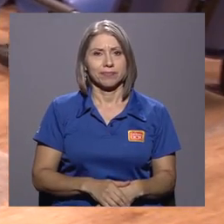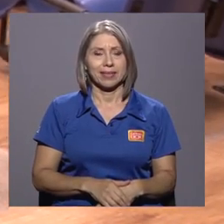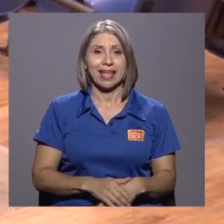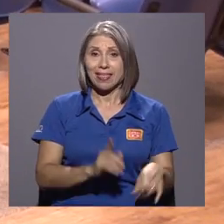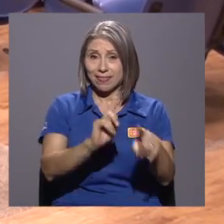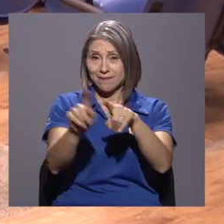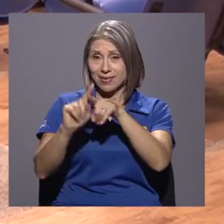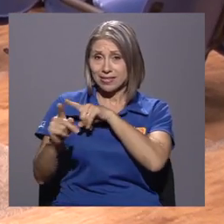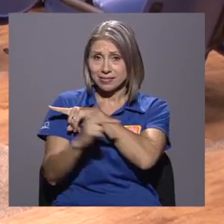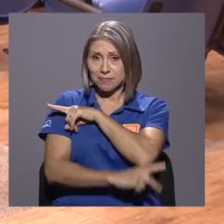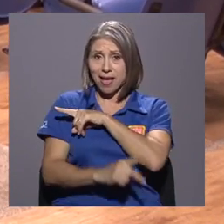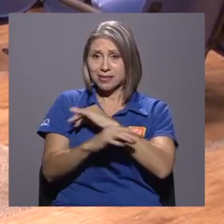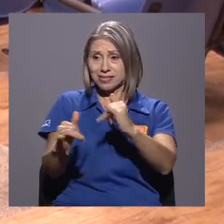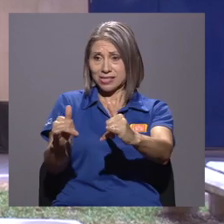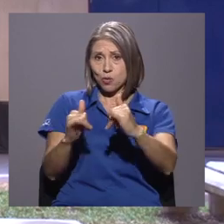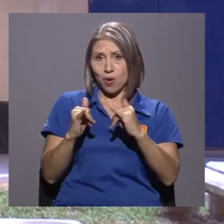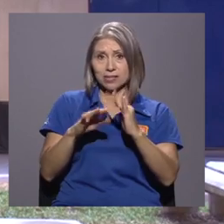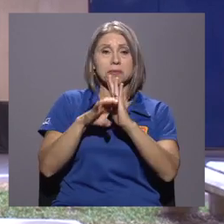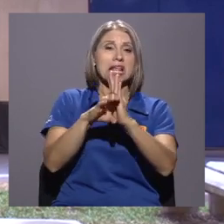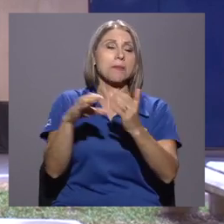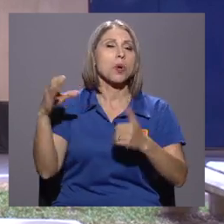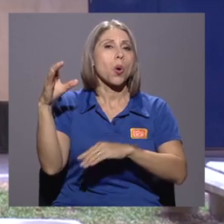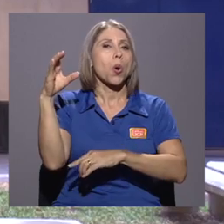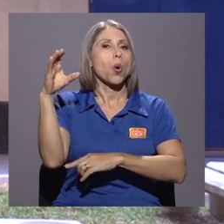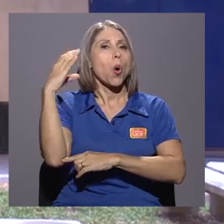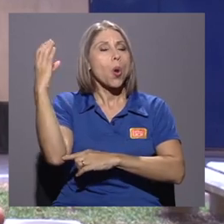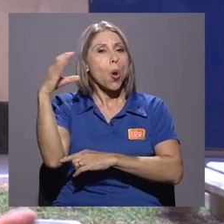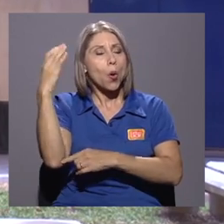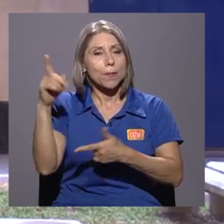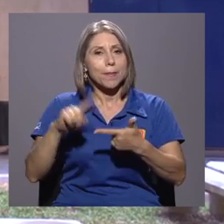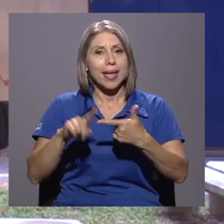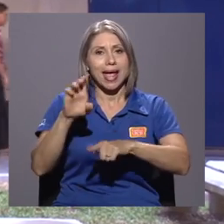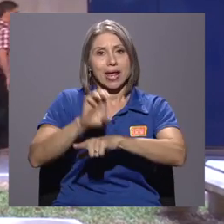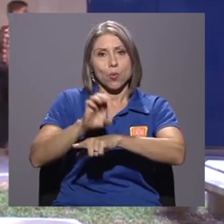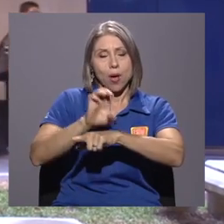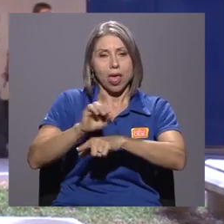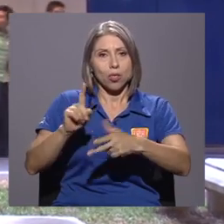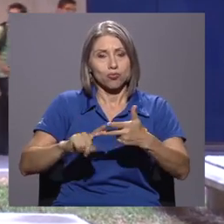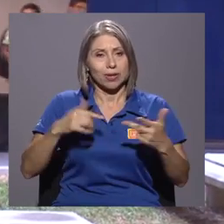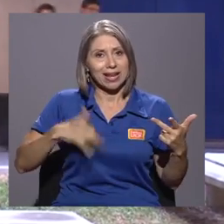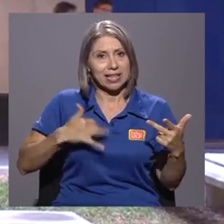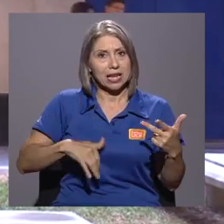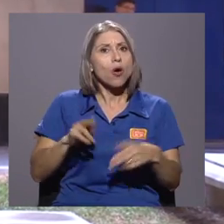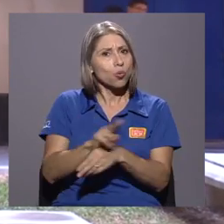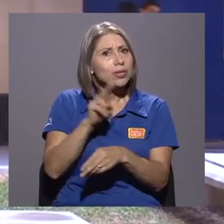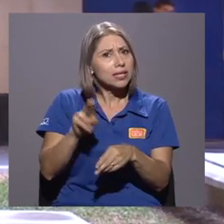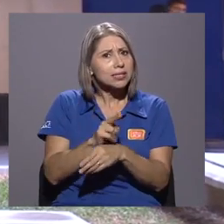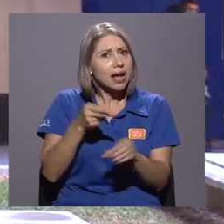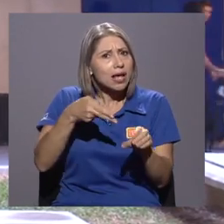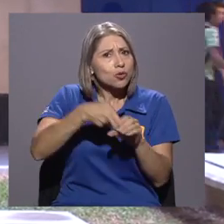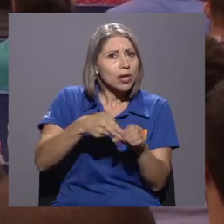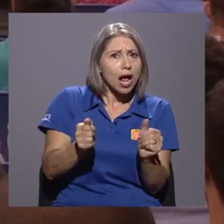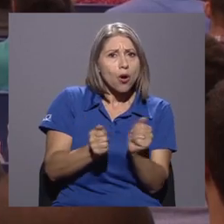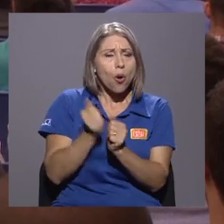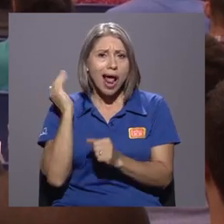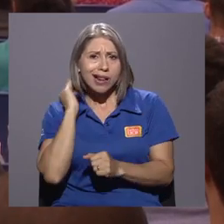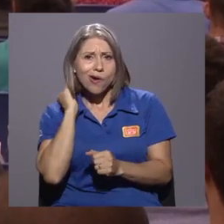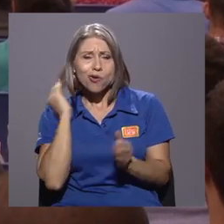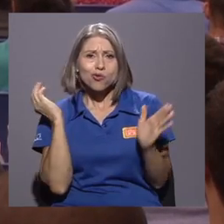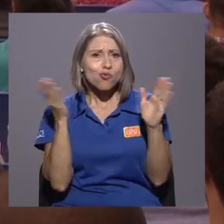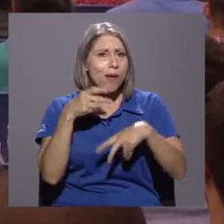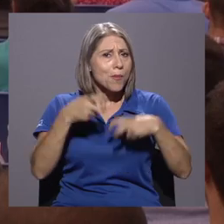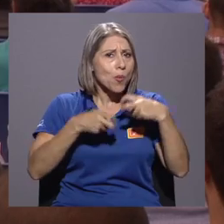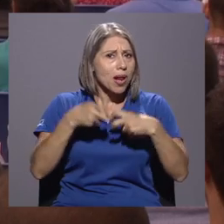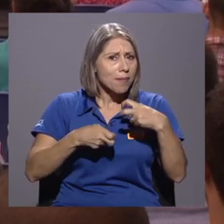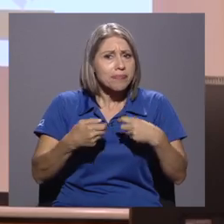Países iguales que el nuestro, como Colombia, como Ecuador, como Argentina, utilizan gasolinas con alcohol y no hay ningún problema, y tienen un parque